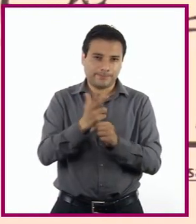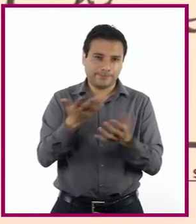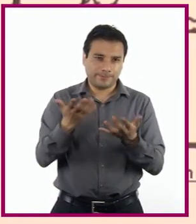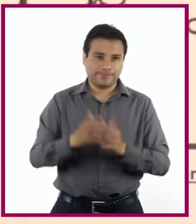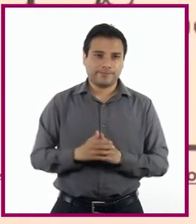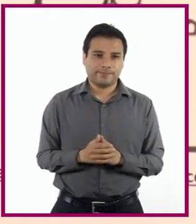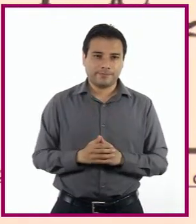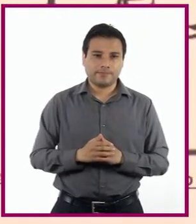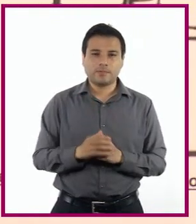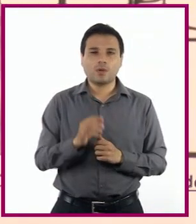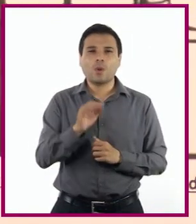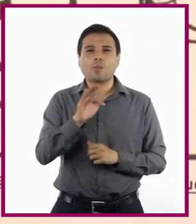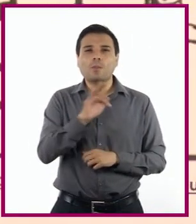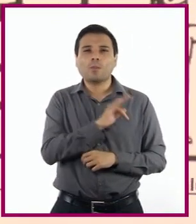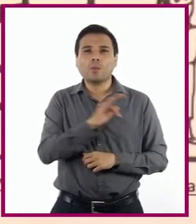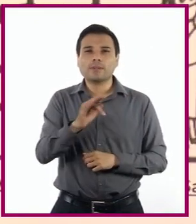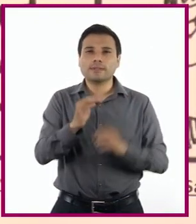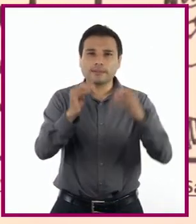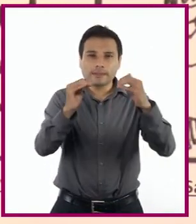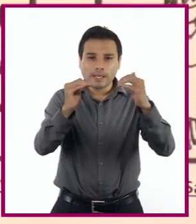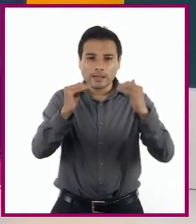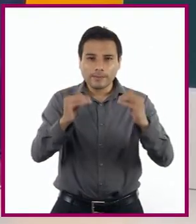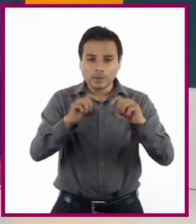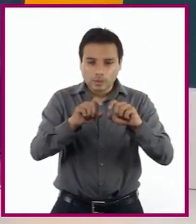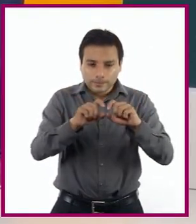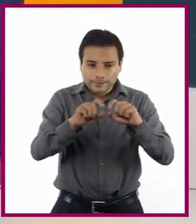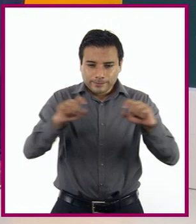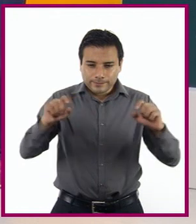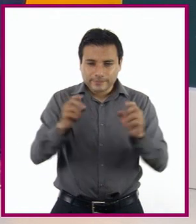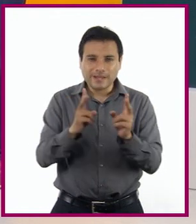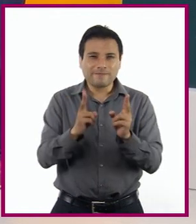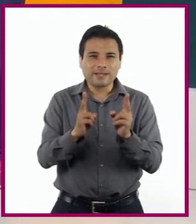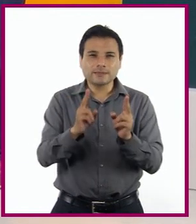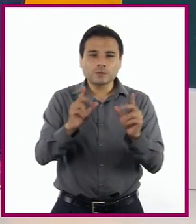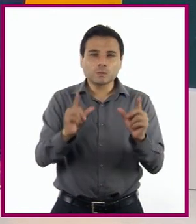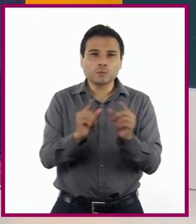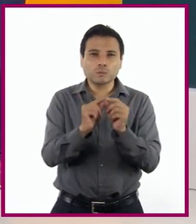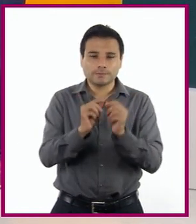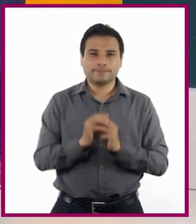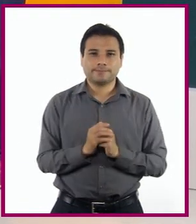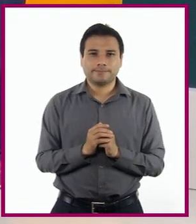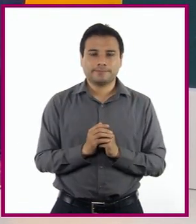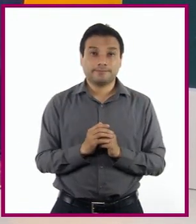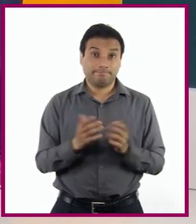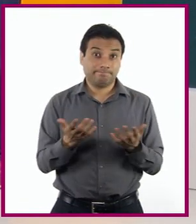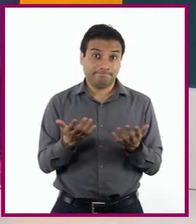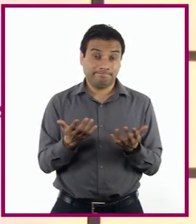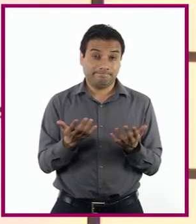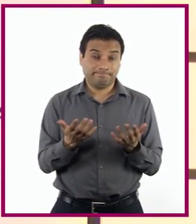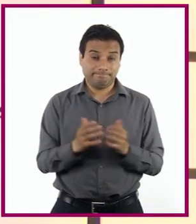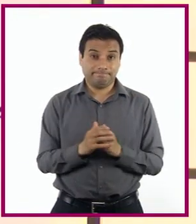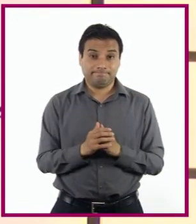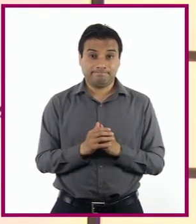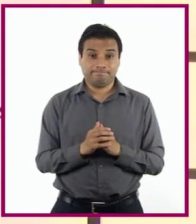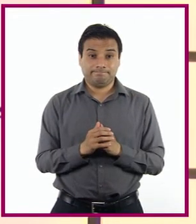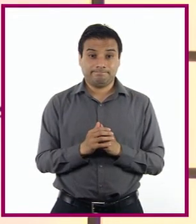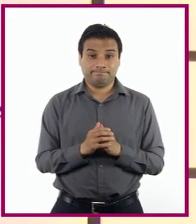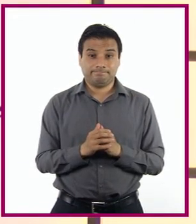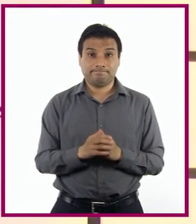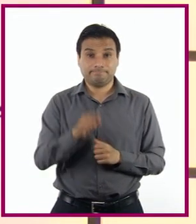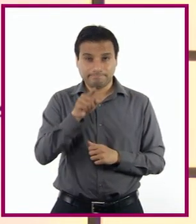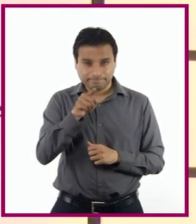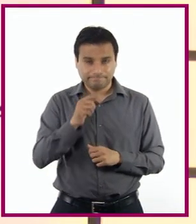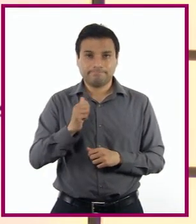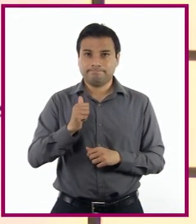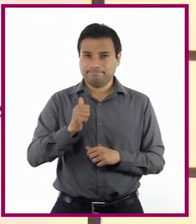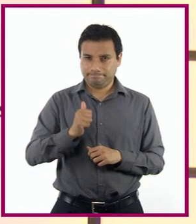breves enunciados Para ser más claros Como este Vamos a aprovechar nuestro espacio Para realizar